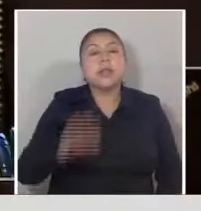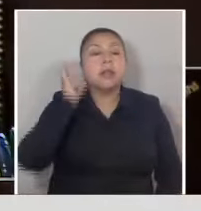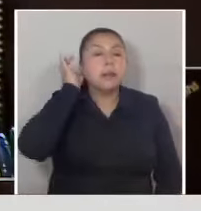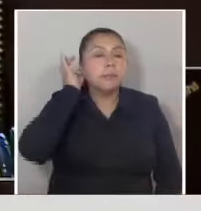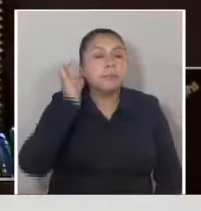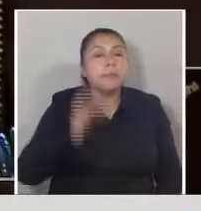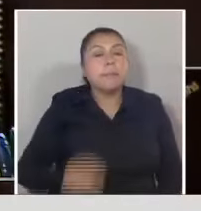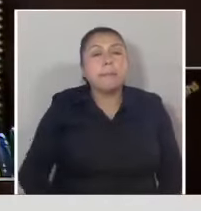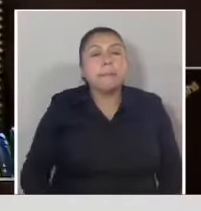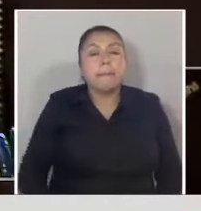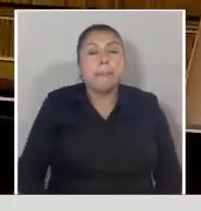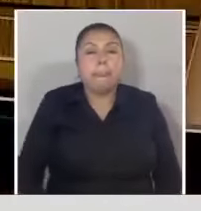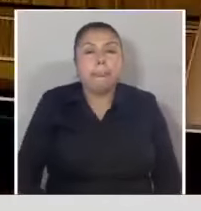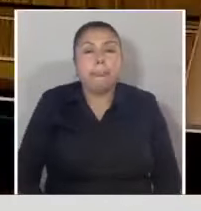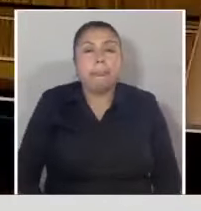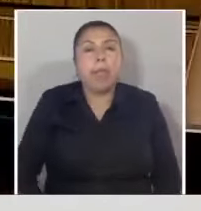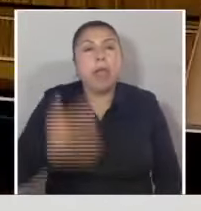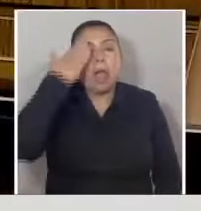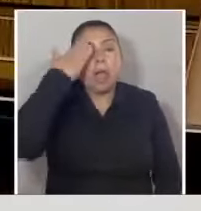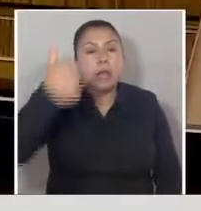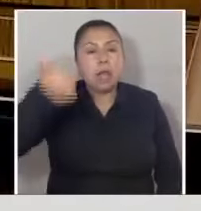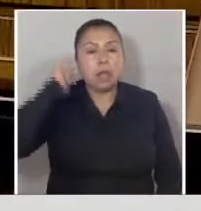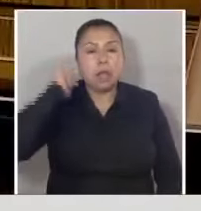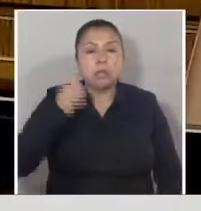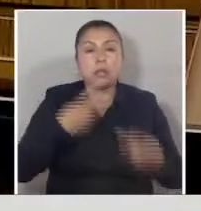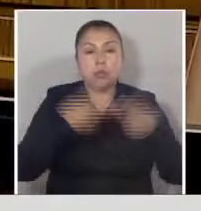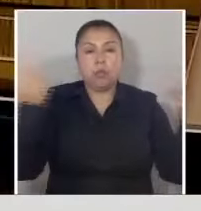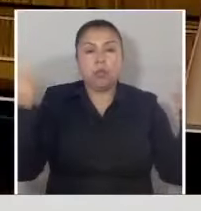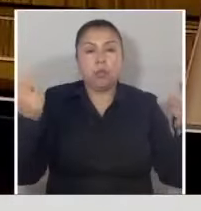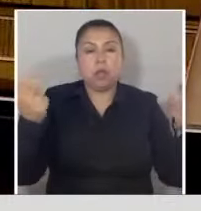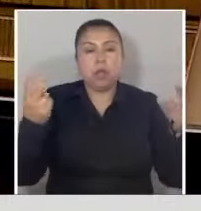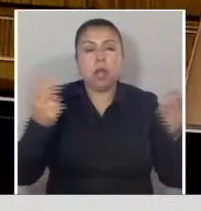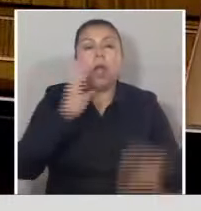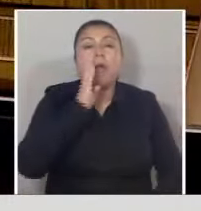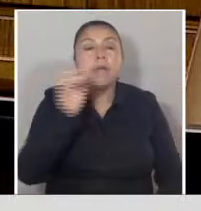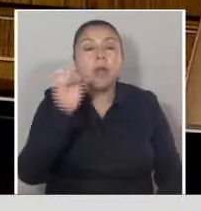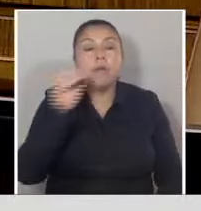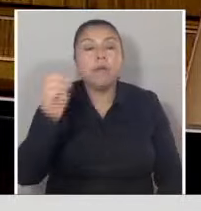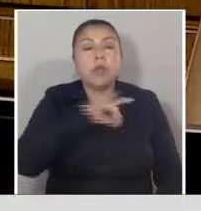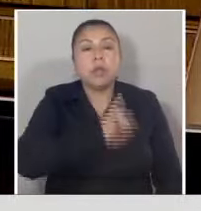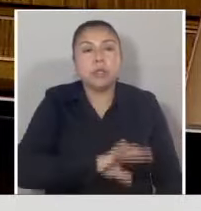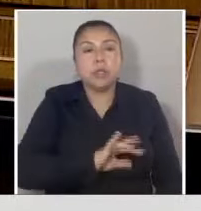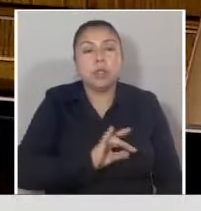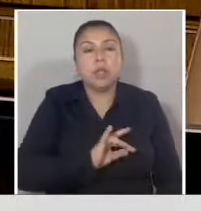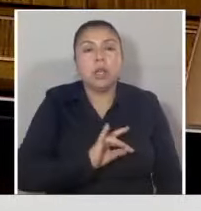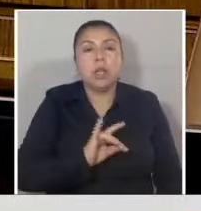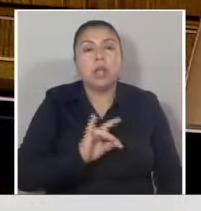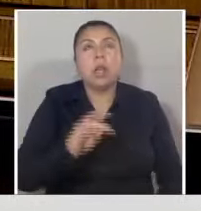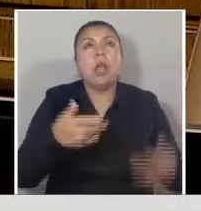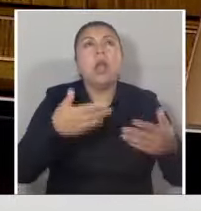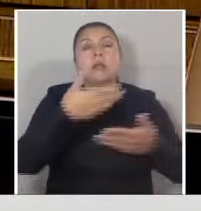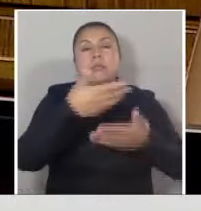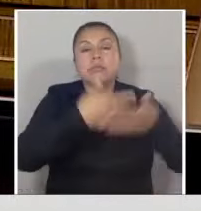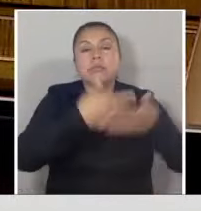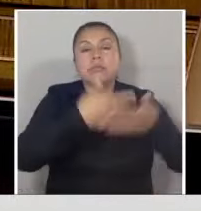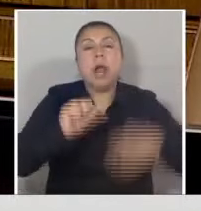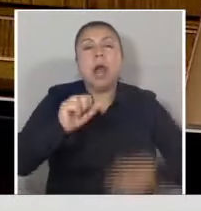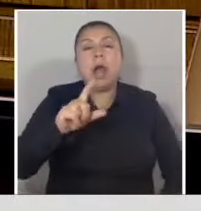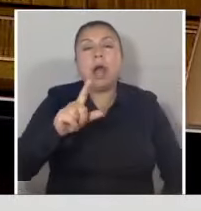El día de ayer se publicó el portal de Vivo Vivo Chile, una columna de opinión del destacado sociólogo chileno Alberto Mayor.